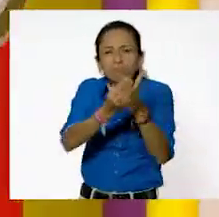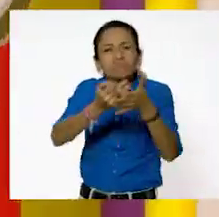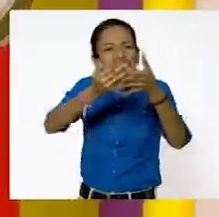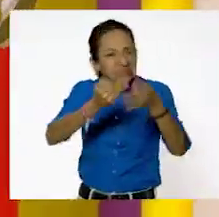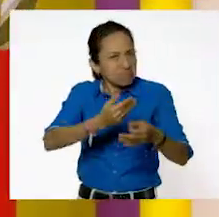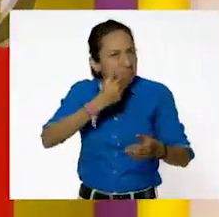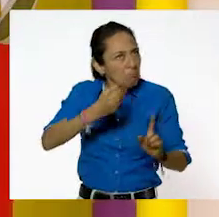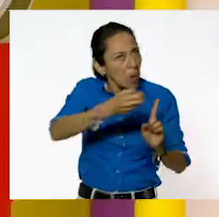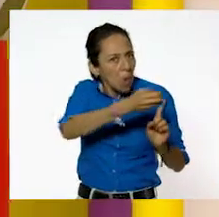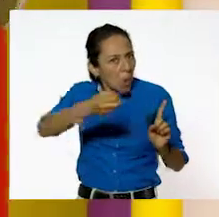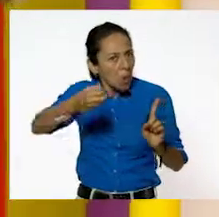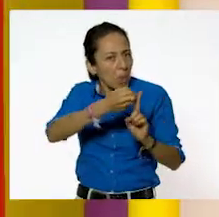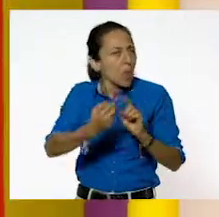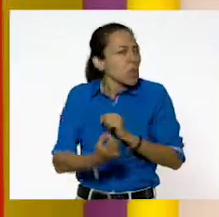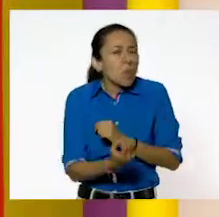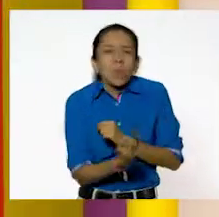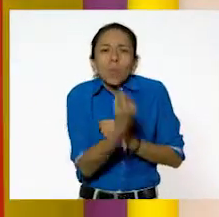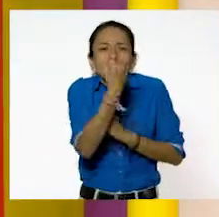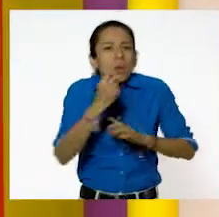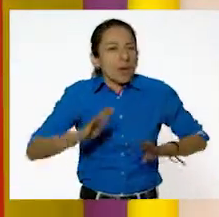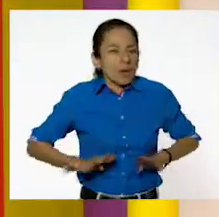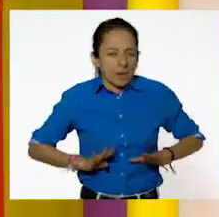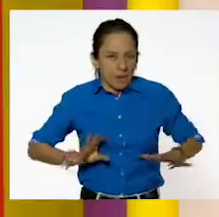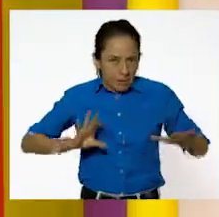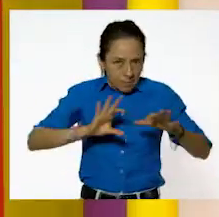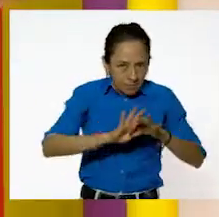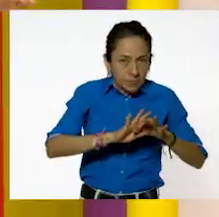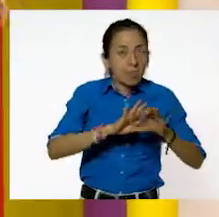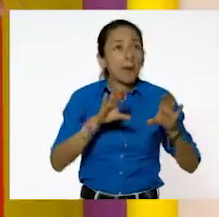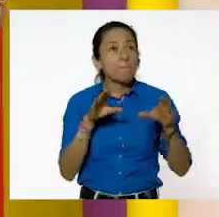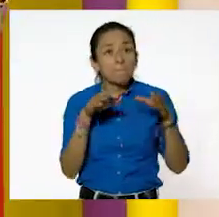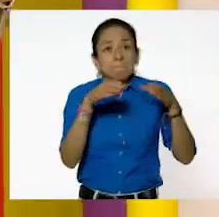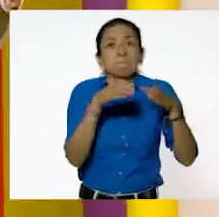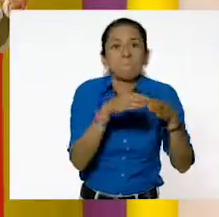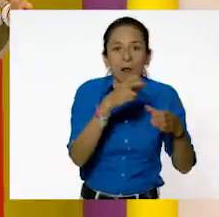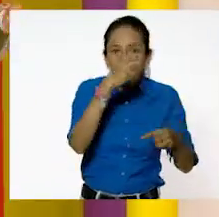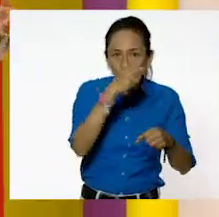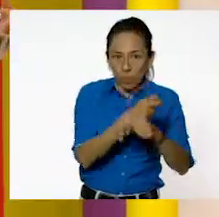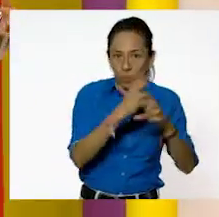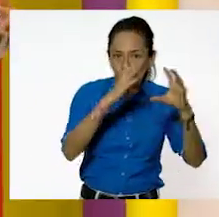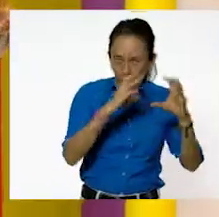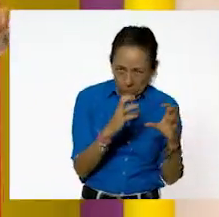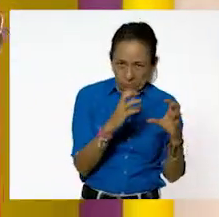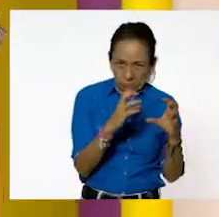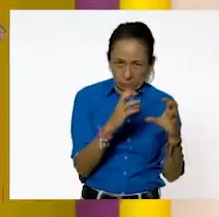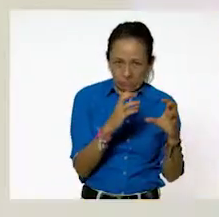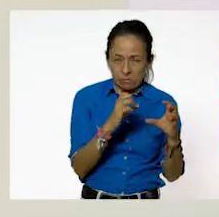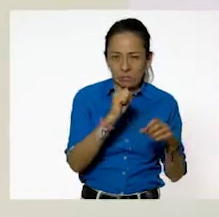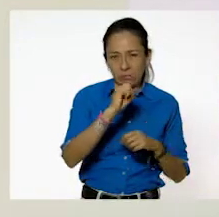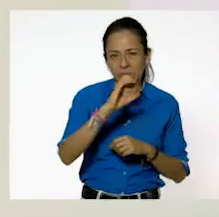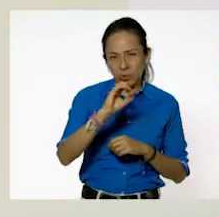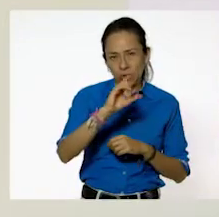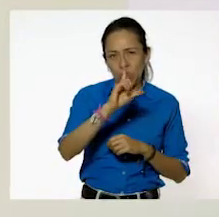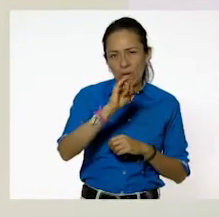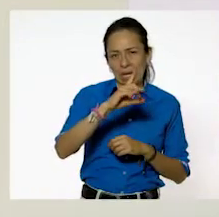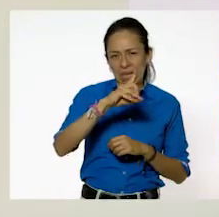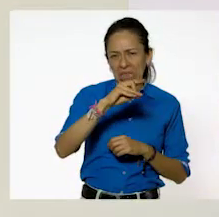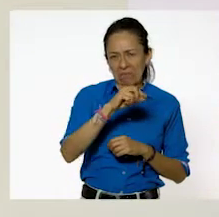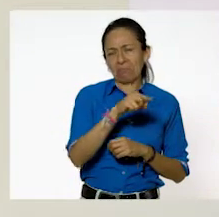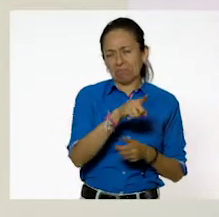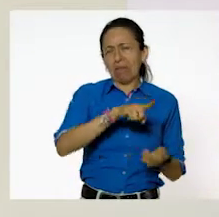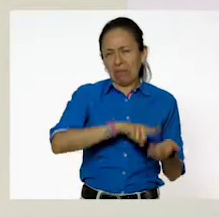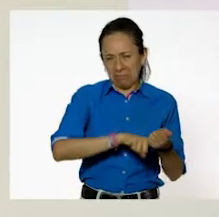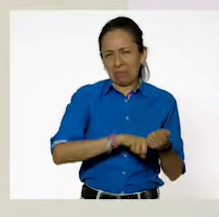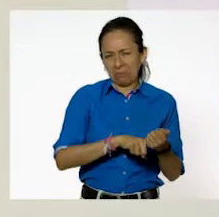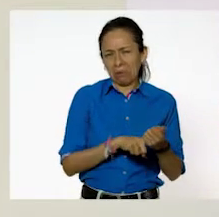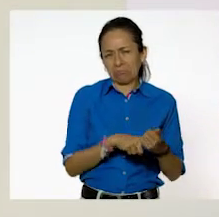característica en común. Por ejemplo, del lado de los sólidos, que presentan rigidez, tienen cierta resistencia, aunque algunos